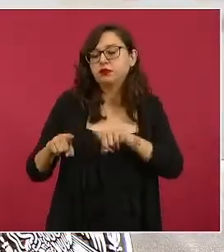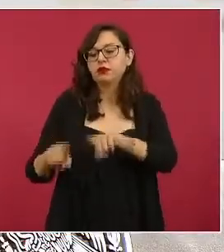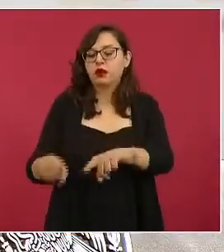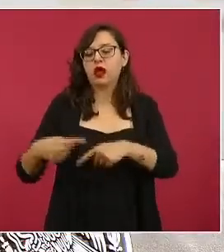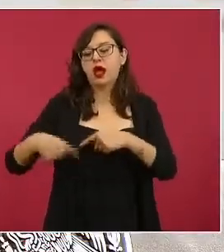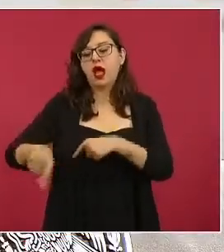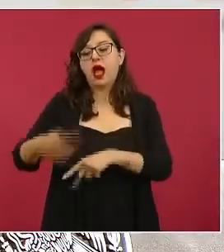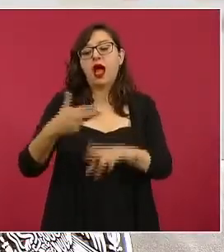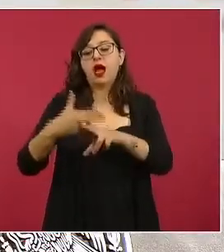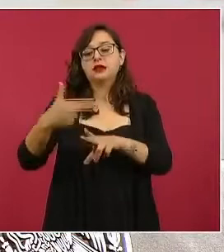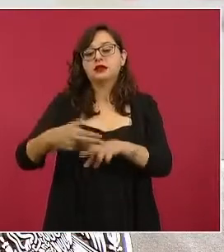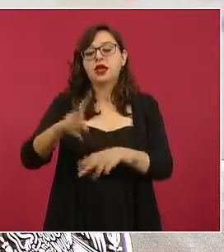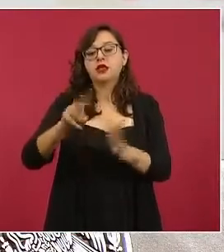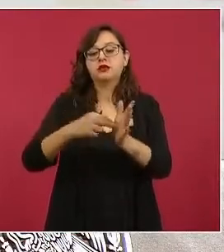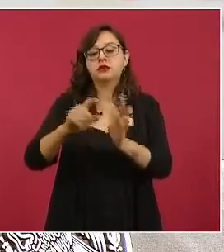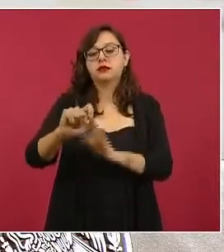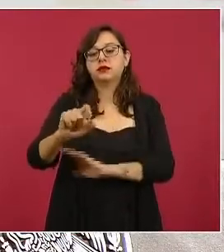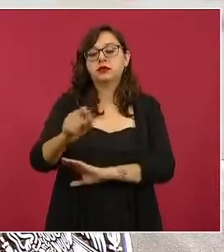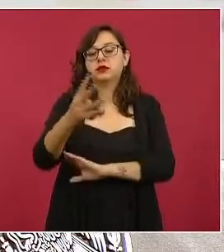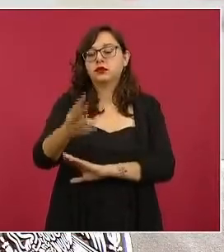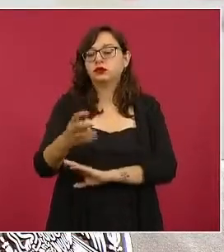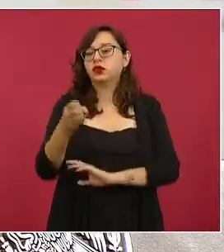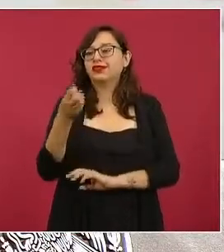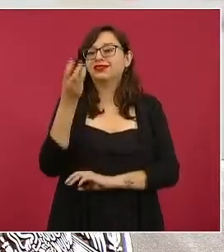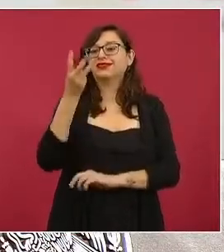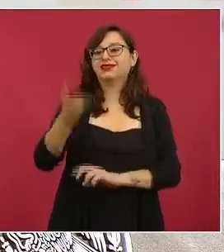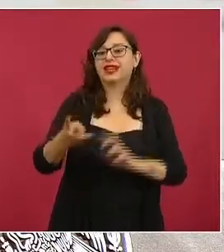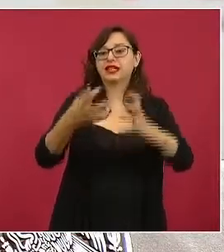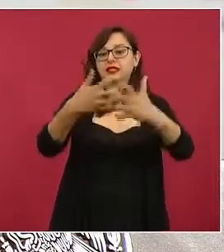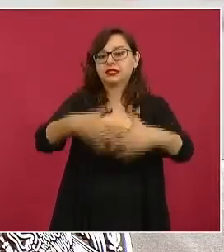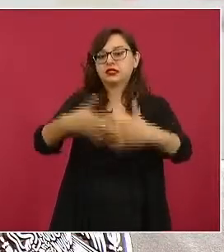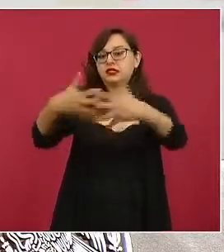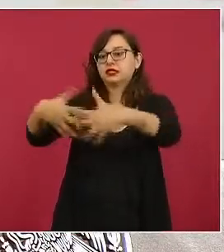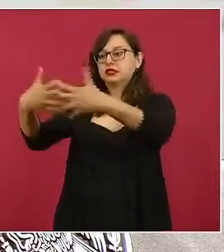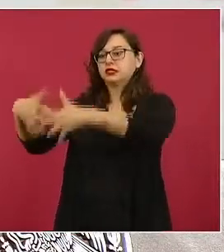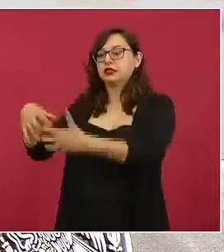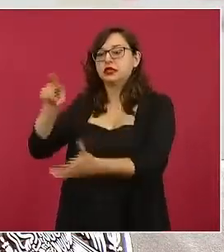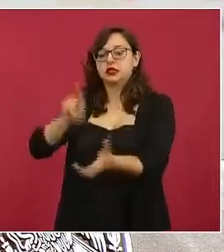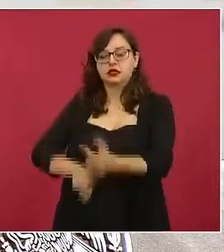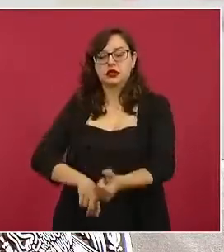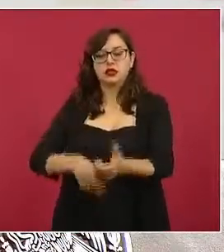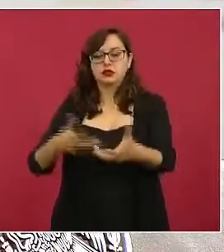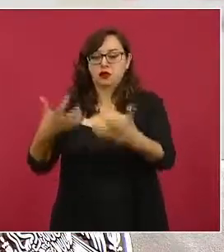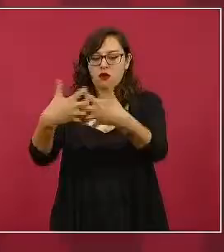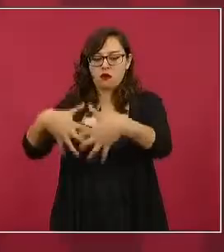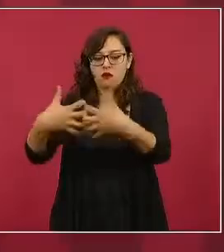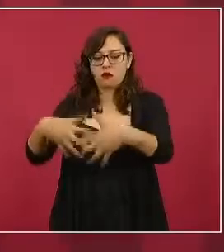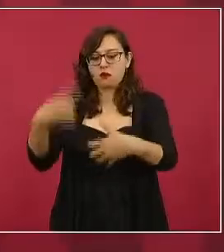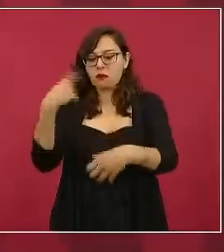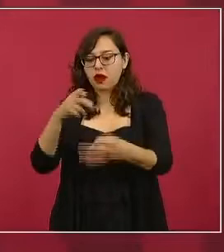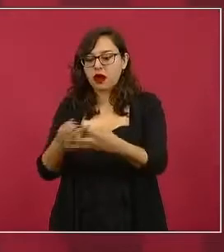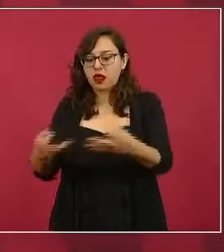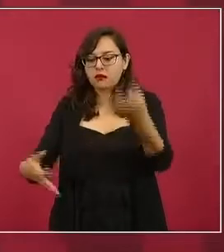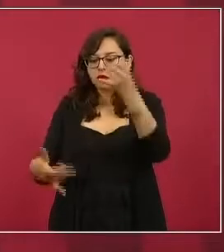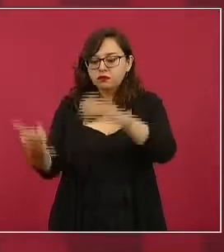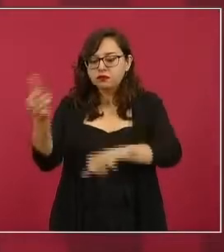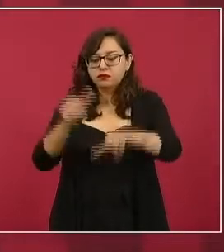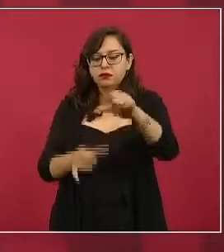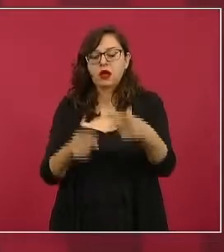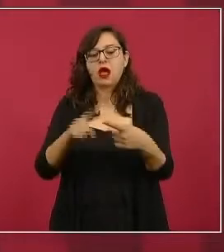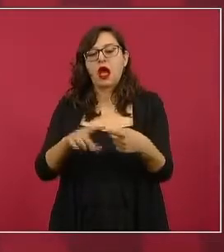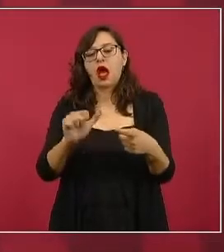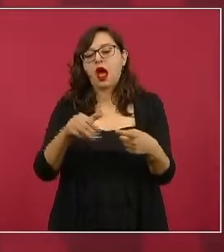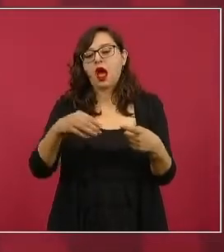los programas de rehabilitación de las tres plantas productoras de fertilizantes, la planta de amoníaco en Cozuleacaque,